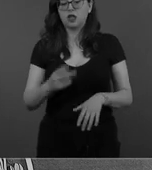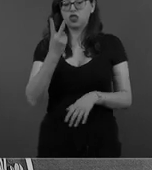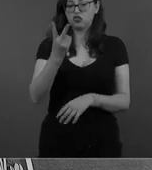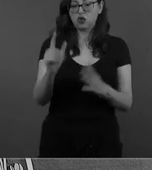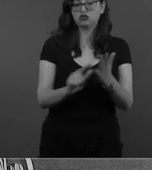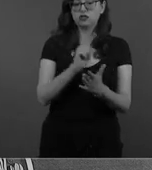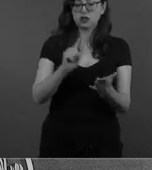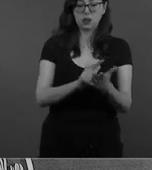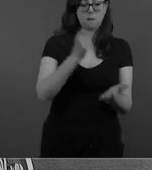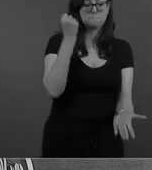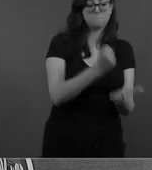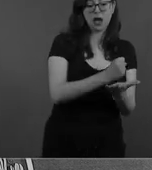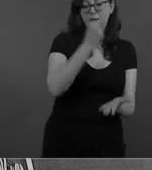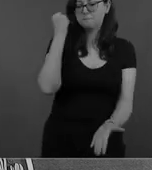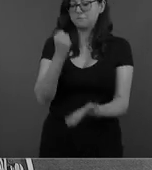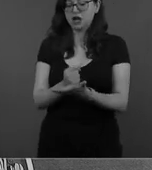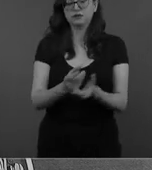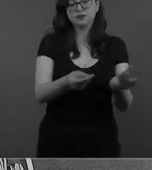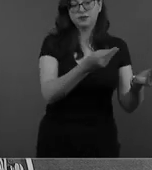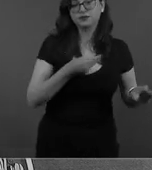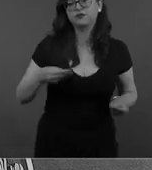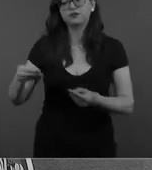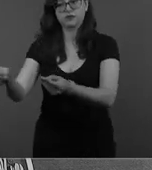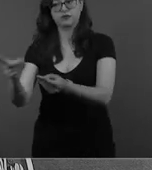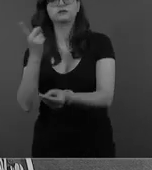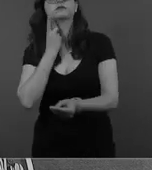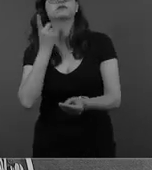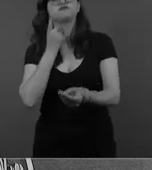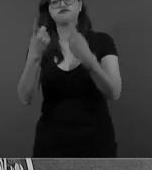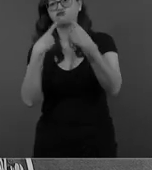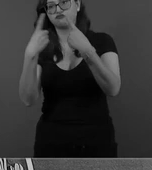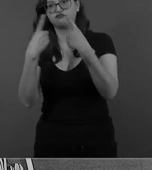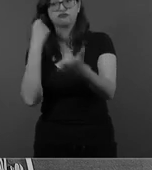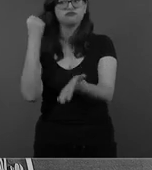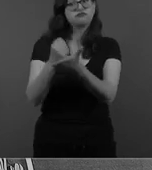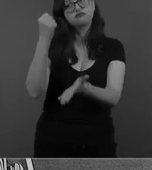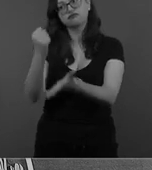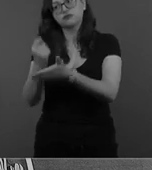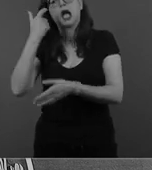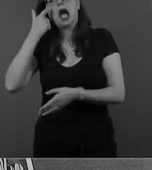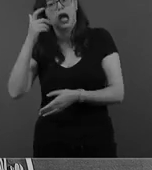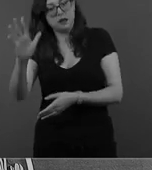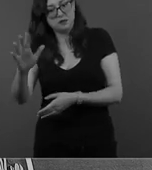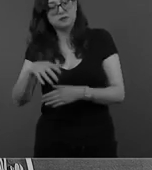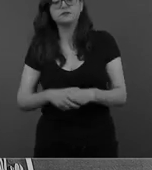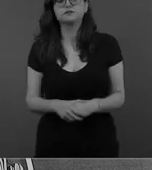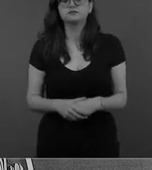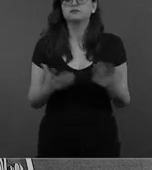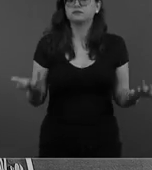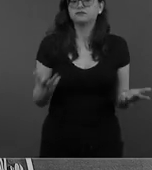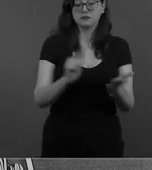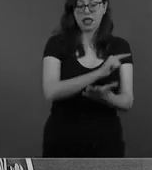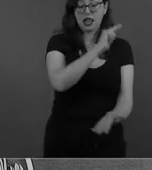habrán de pasar a su discusión a la Cámara de Diputados. La primera tiene que ver con una reforma a la ley de